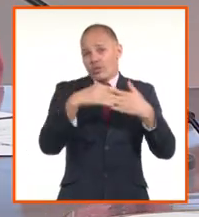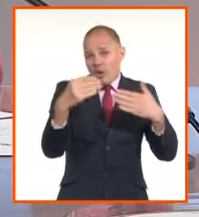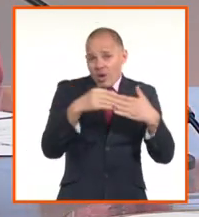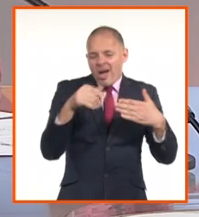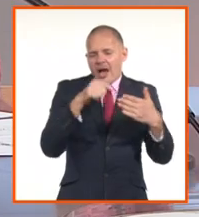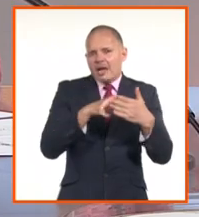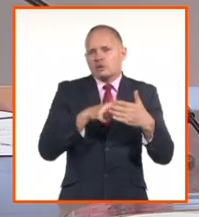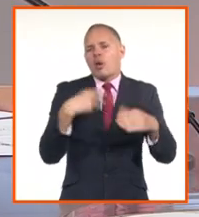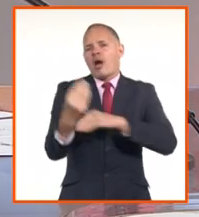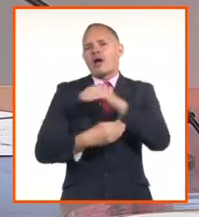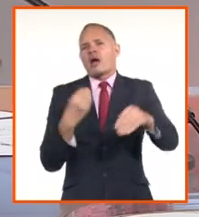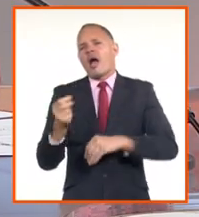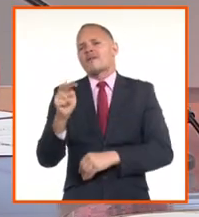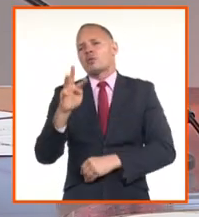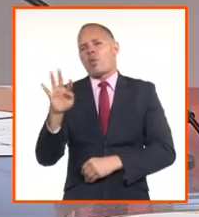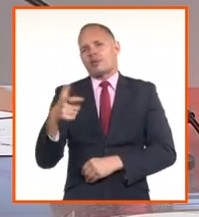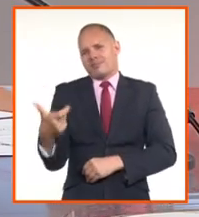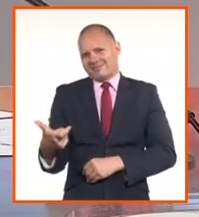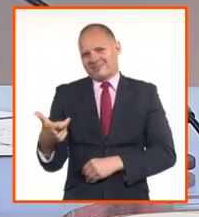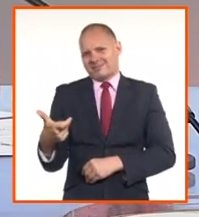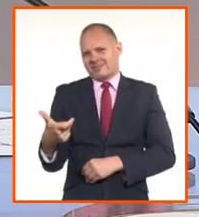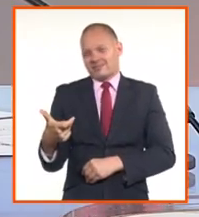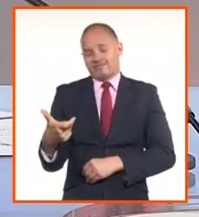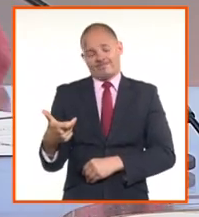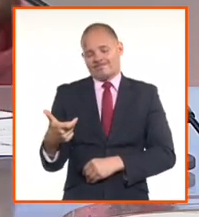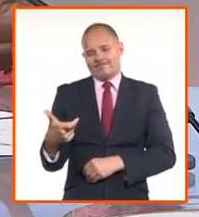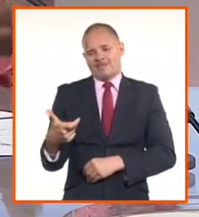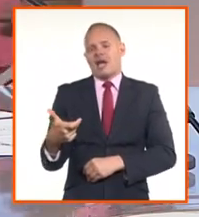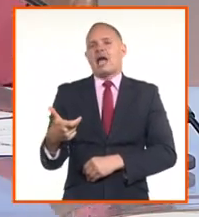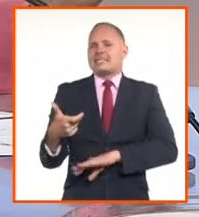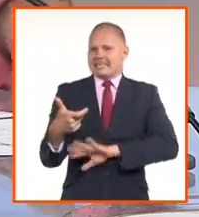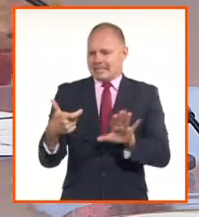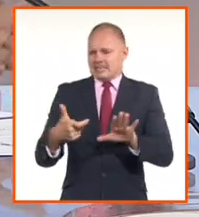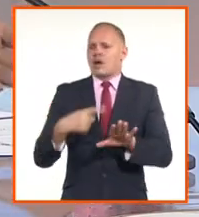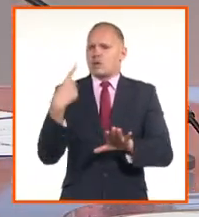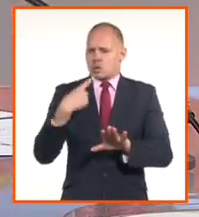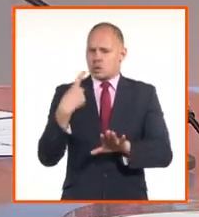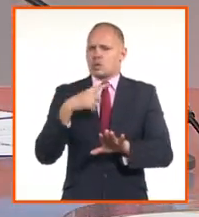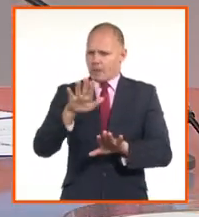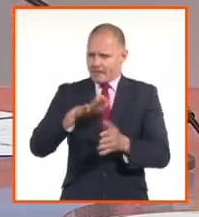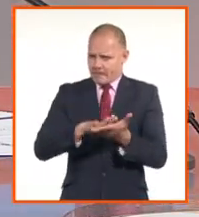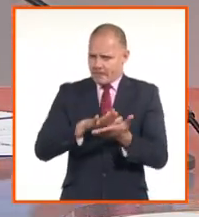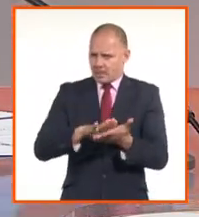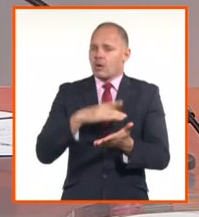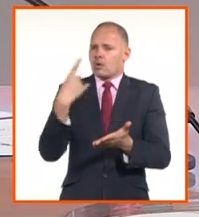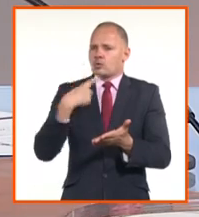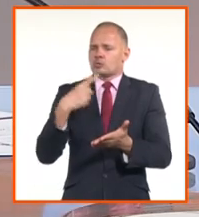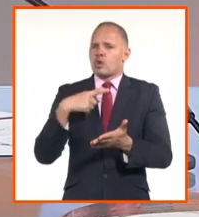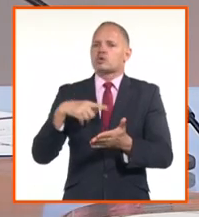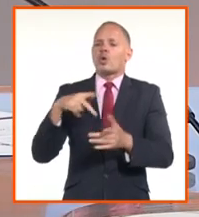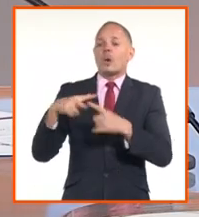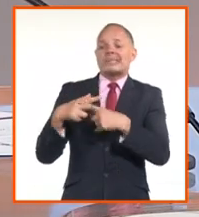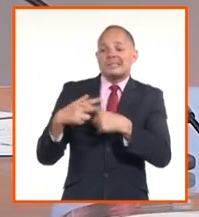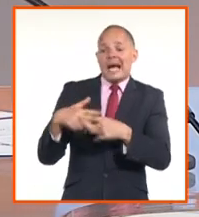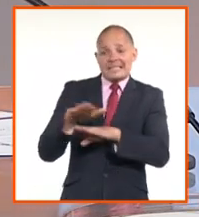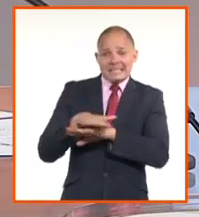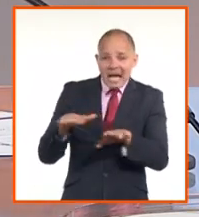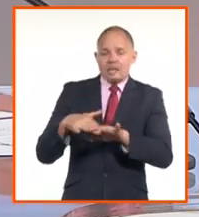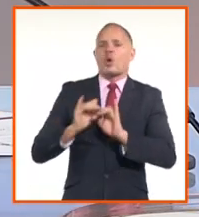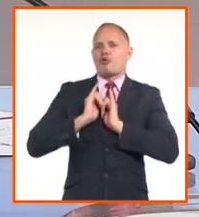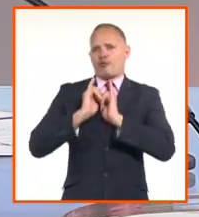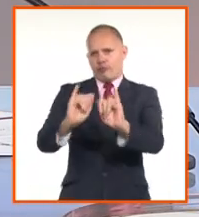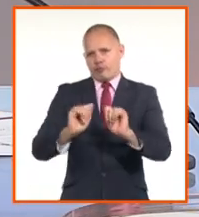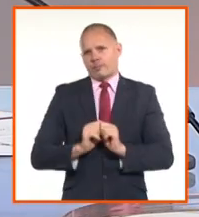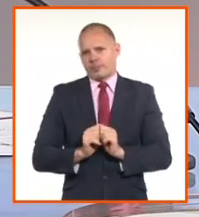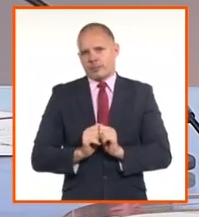en qué fecha eso va a estar listo para que la población pueda hacer el uso del cajero, que también facilita no tener que ir a los